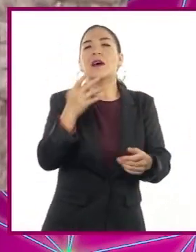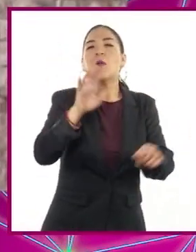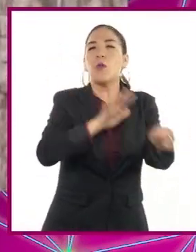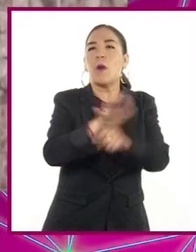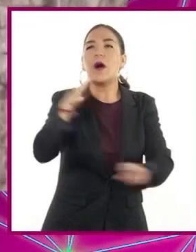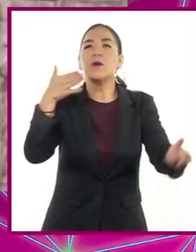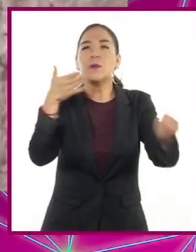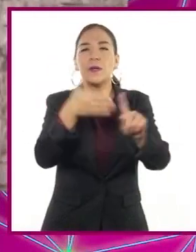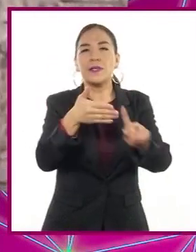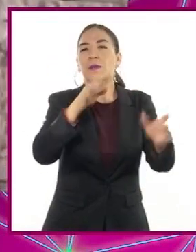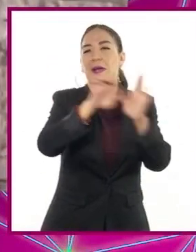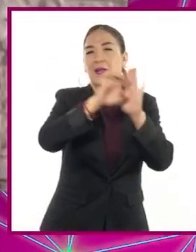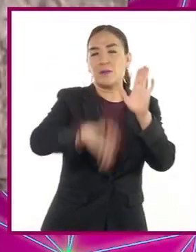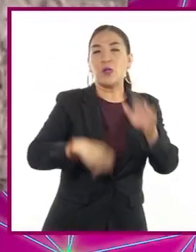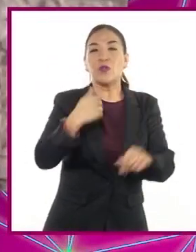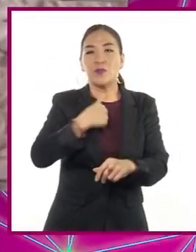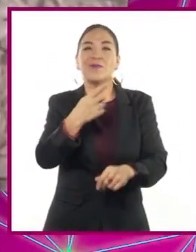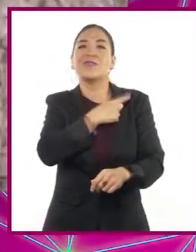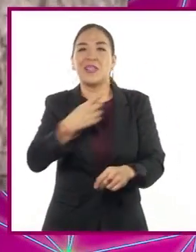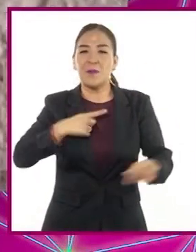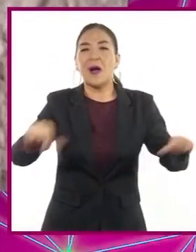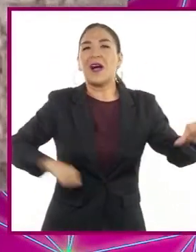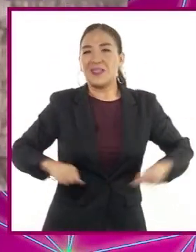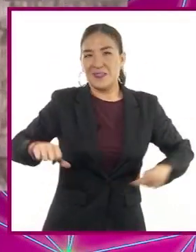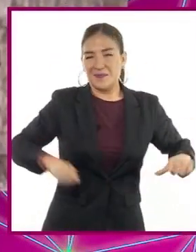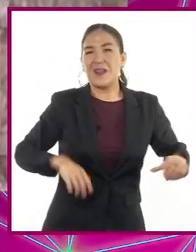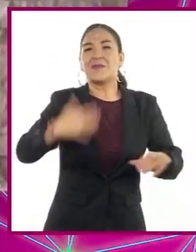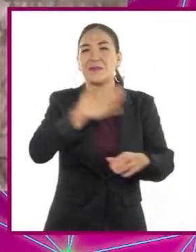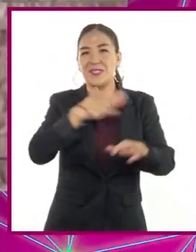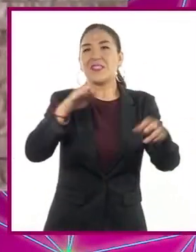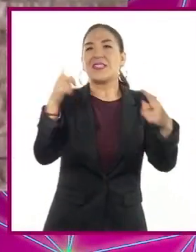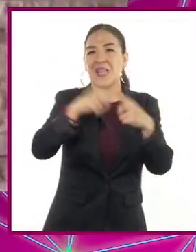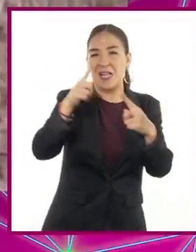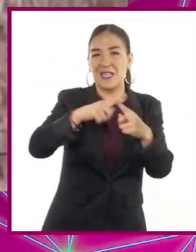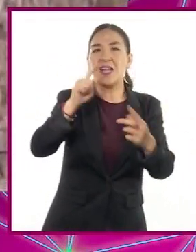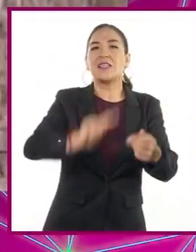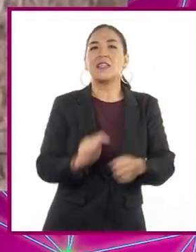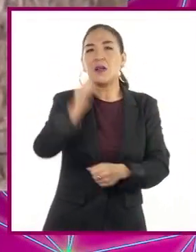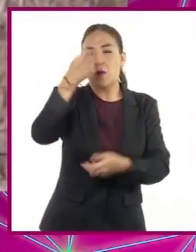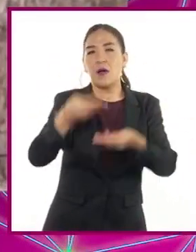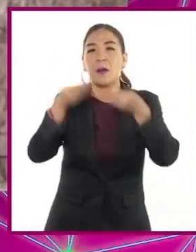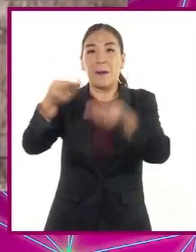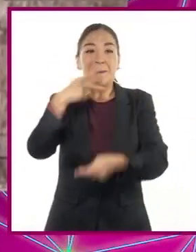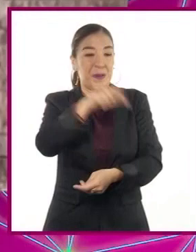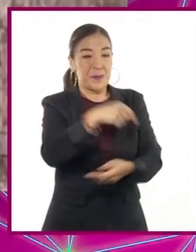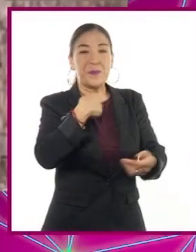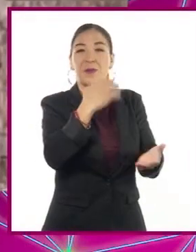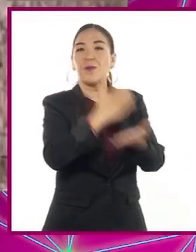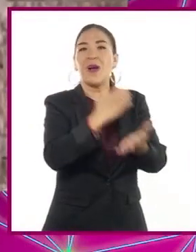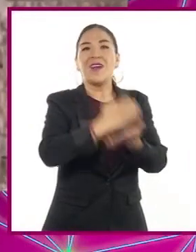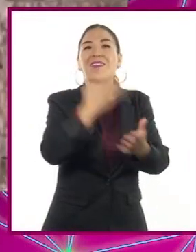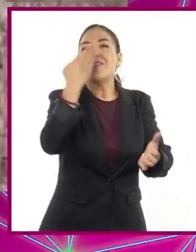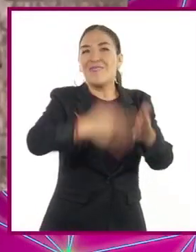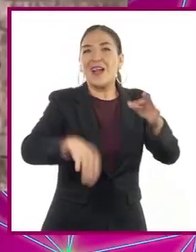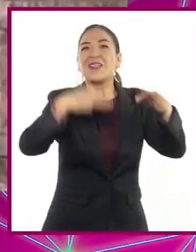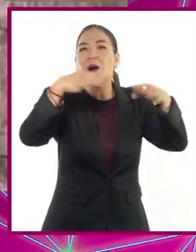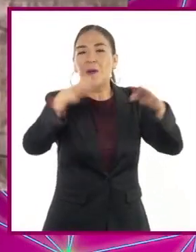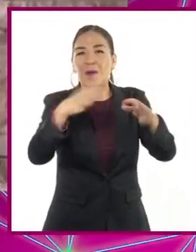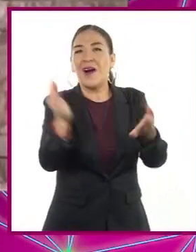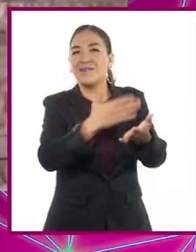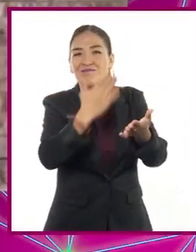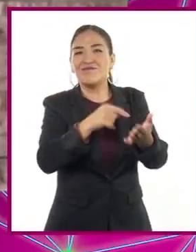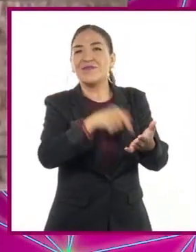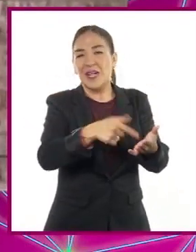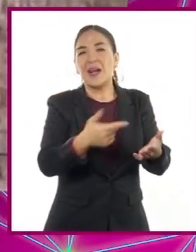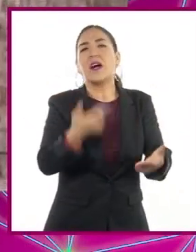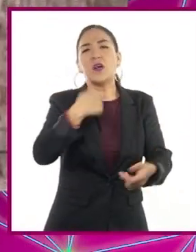ejemplo, tengo que entregar mis actividades de tecnología, pero el cuaderno ya no tiene más hojas. Así que, una solución